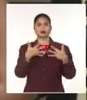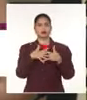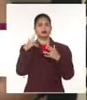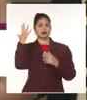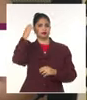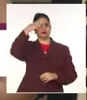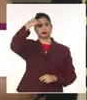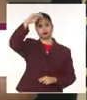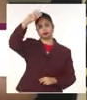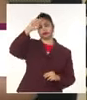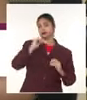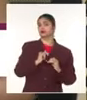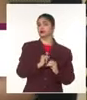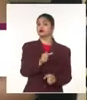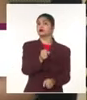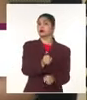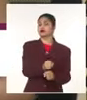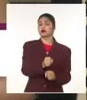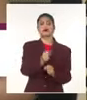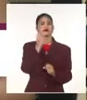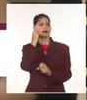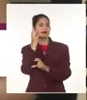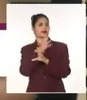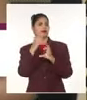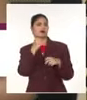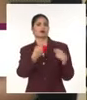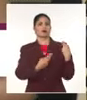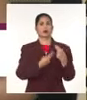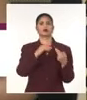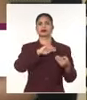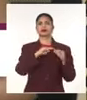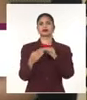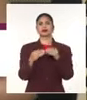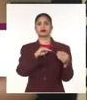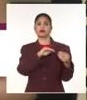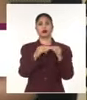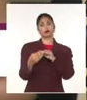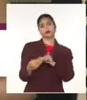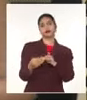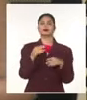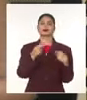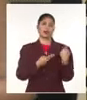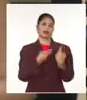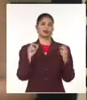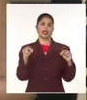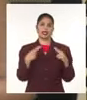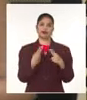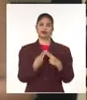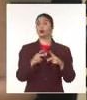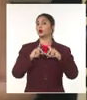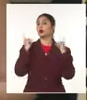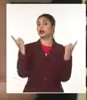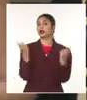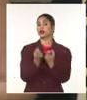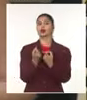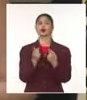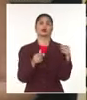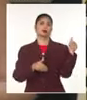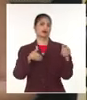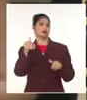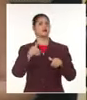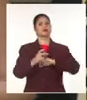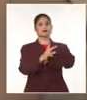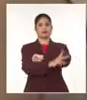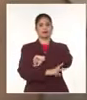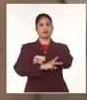labor científica que sustenta el debate académico al que convoca este evento. El contraste de perspectivas